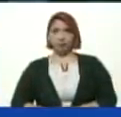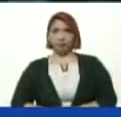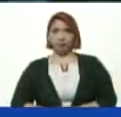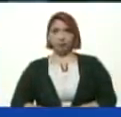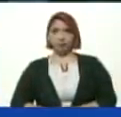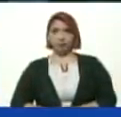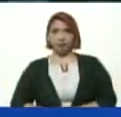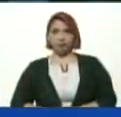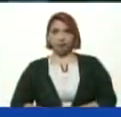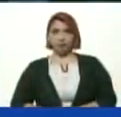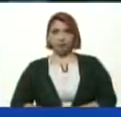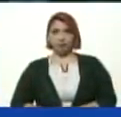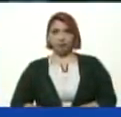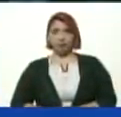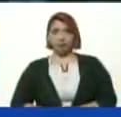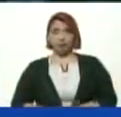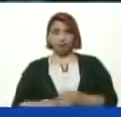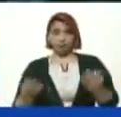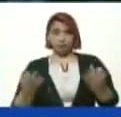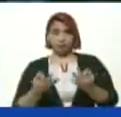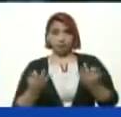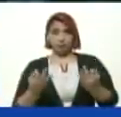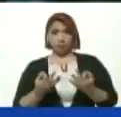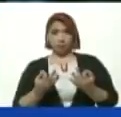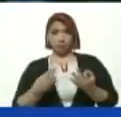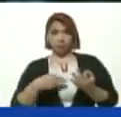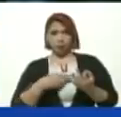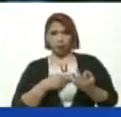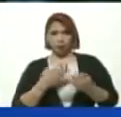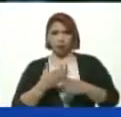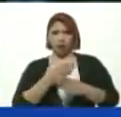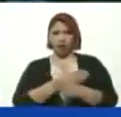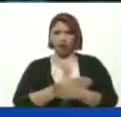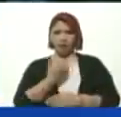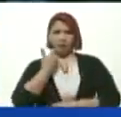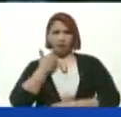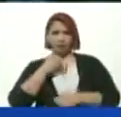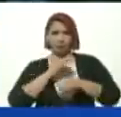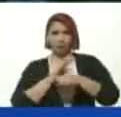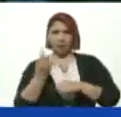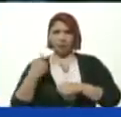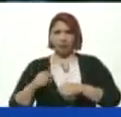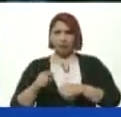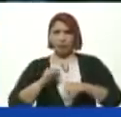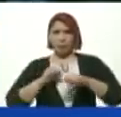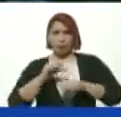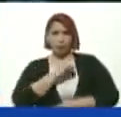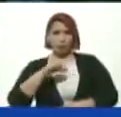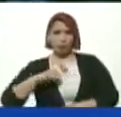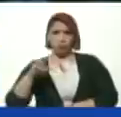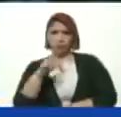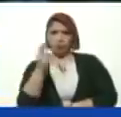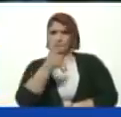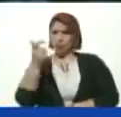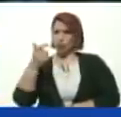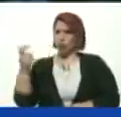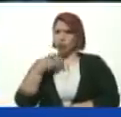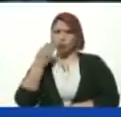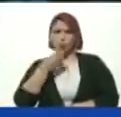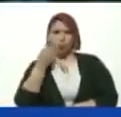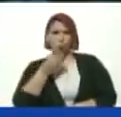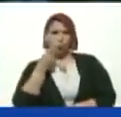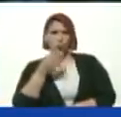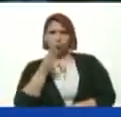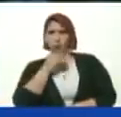Fíjense Realidad Nosotros Nosotros Antes de la pandemia Teníamos al movimiento Somos Venezuela Buscando muchachos Y muchachas